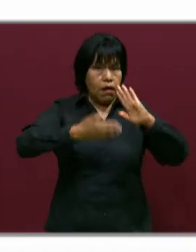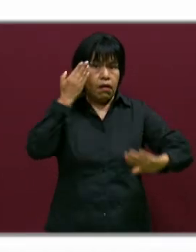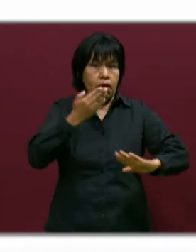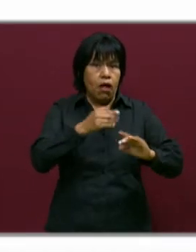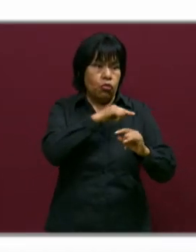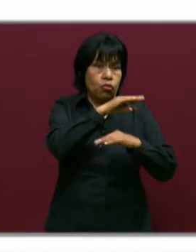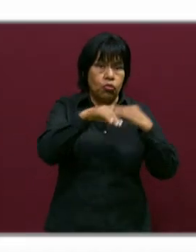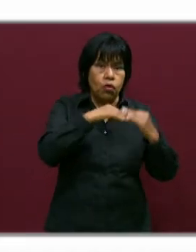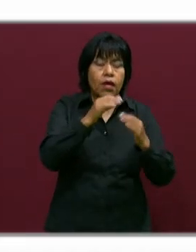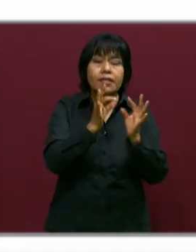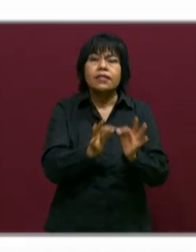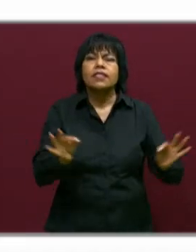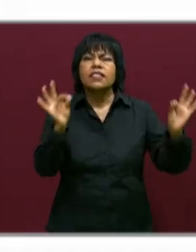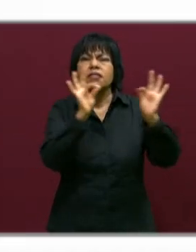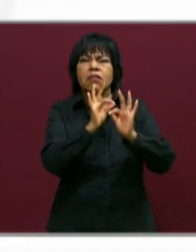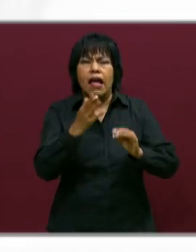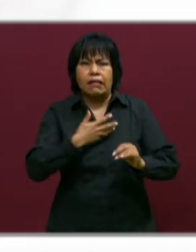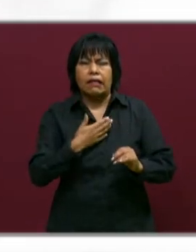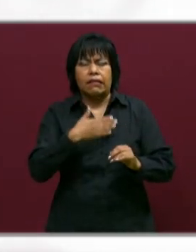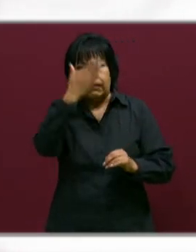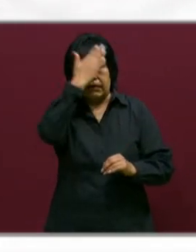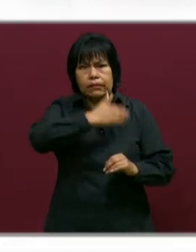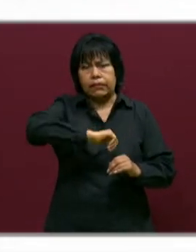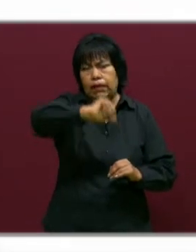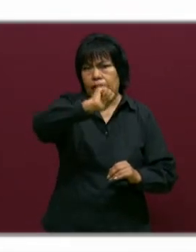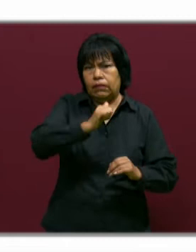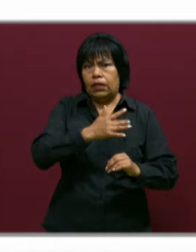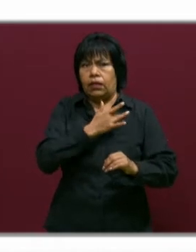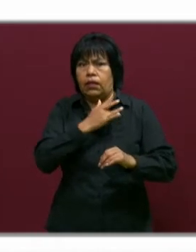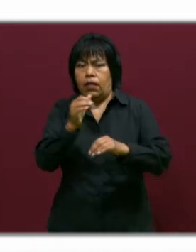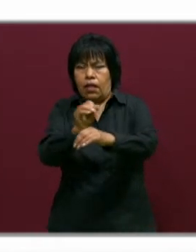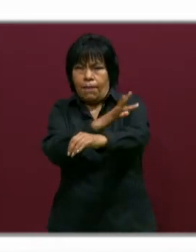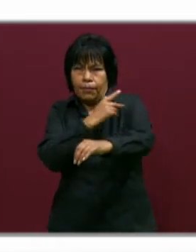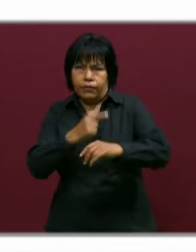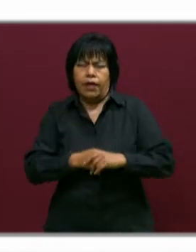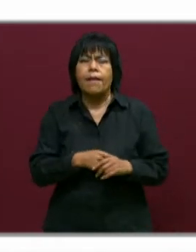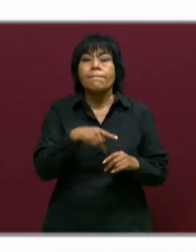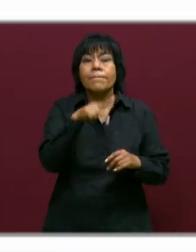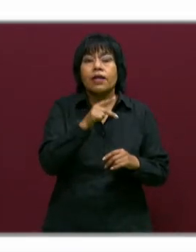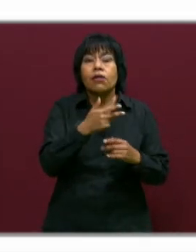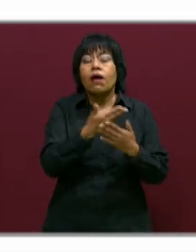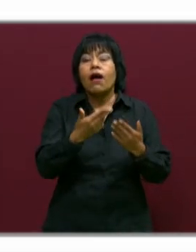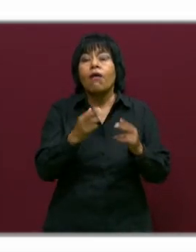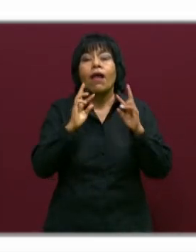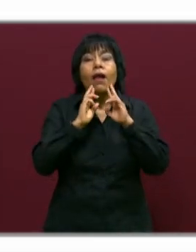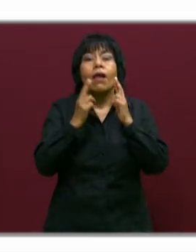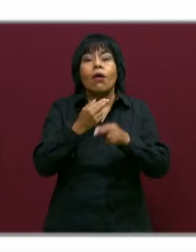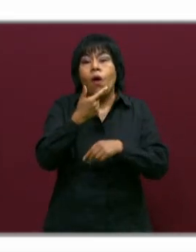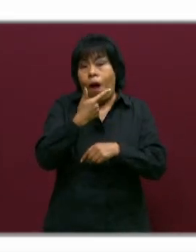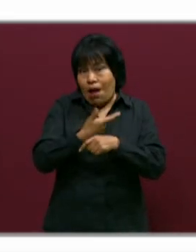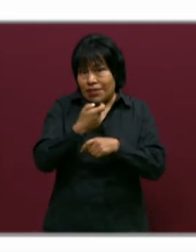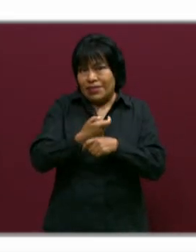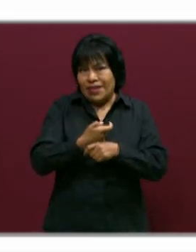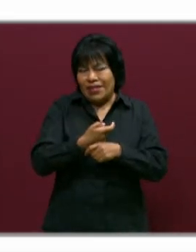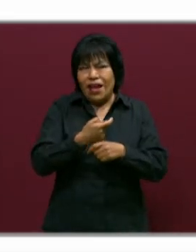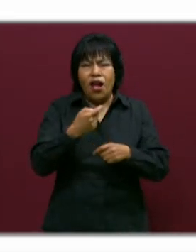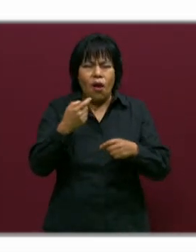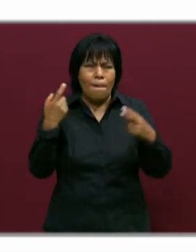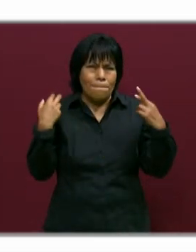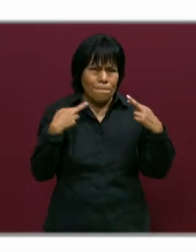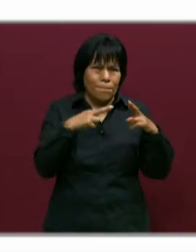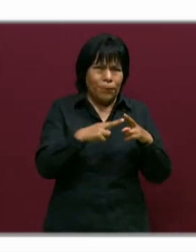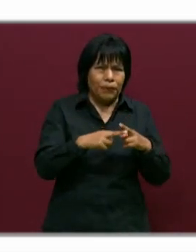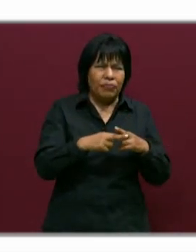todos los ámbitos, es importante que tenga habilidad emocional. Y en esta séptima sesión de consejo técnico, los